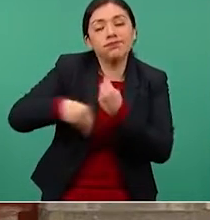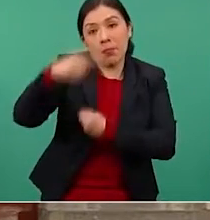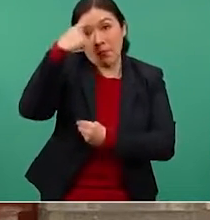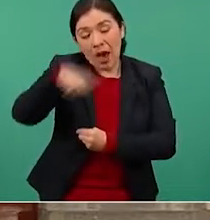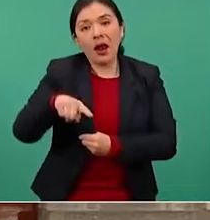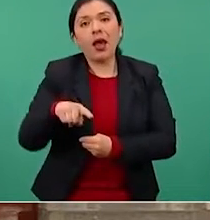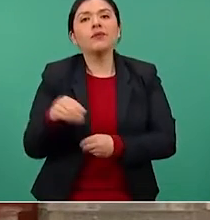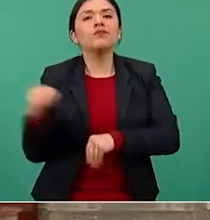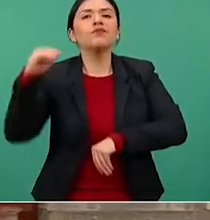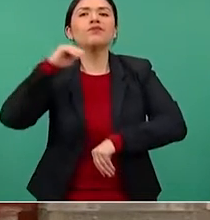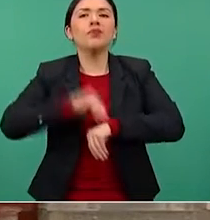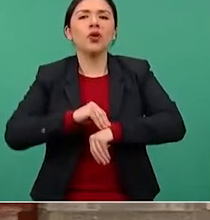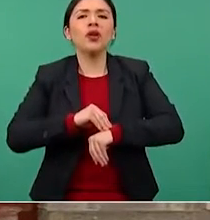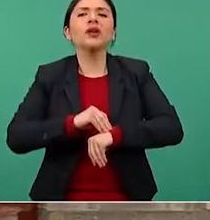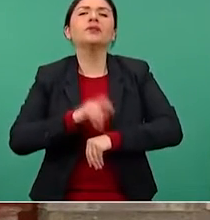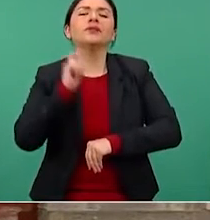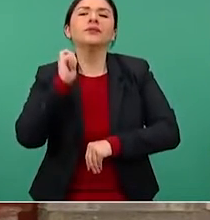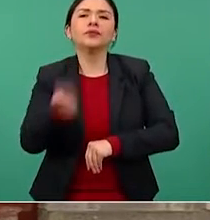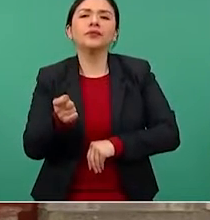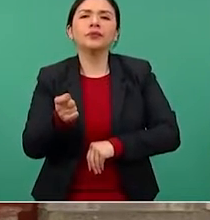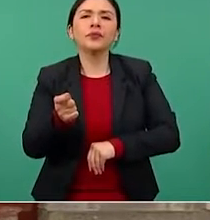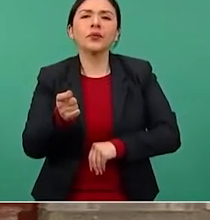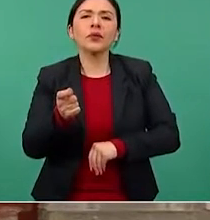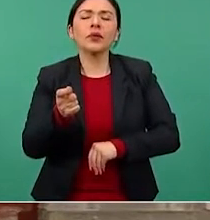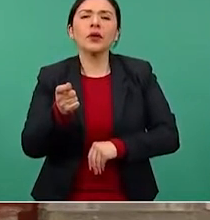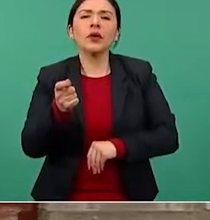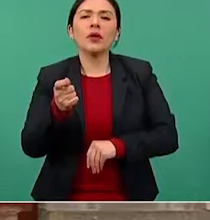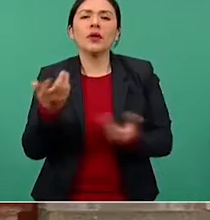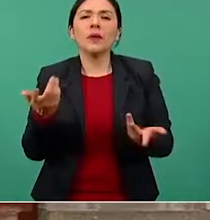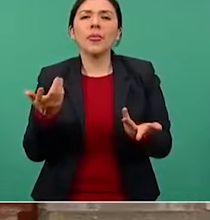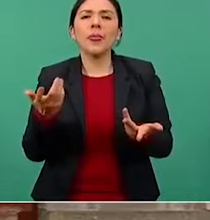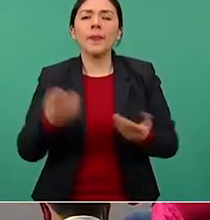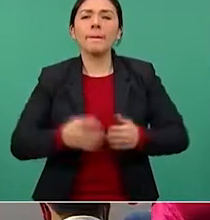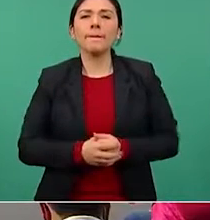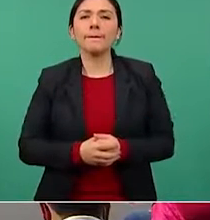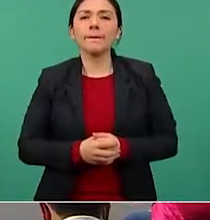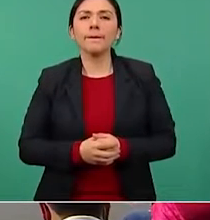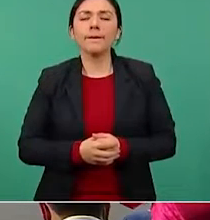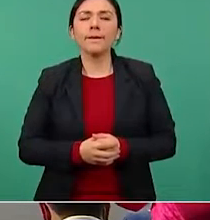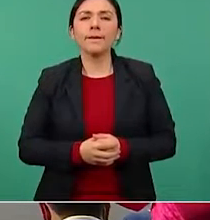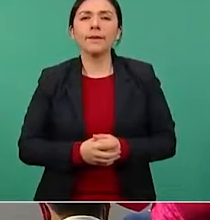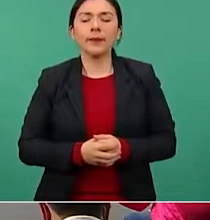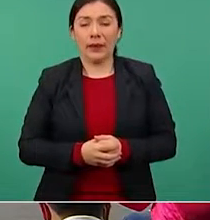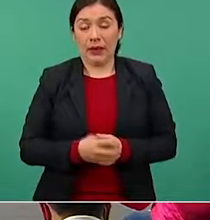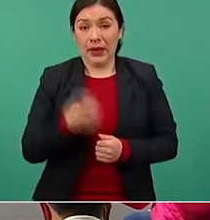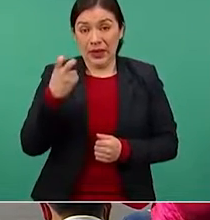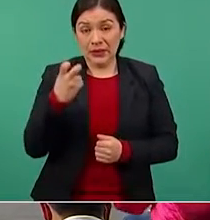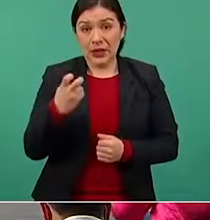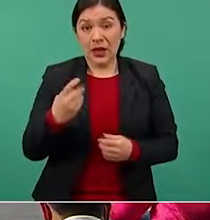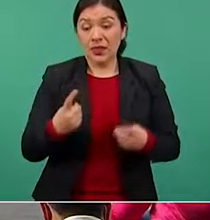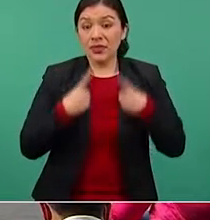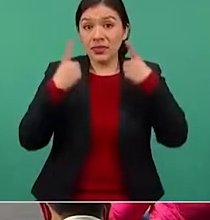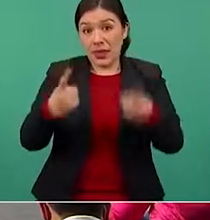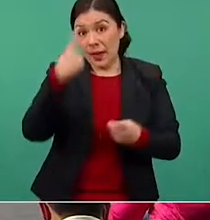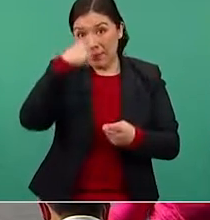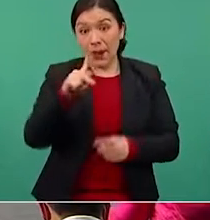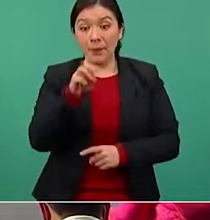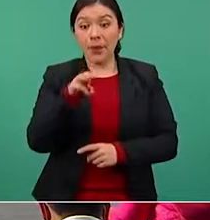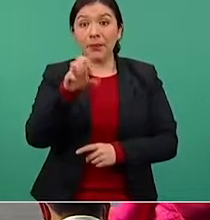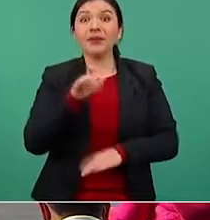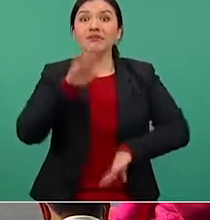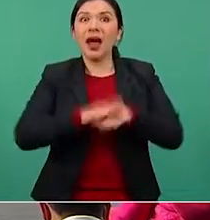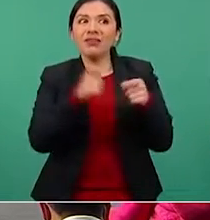impositiva. esto, aparte de que le da vida a Pemex,